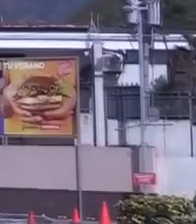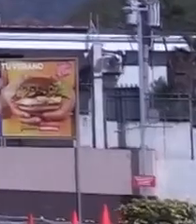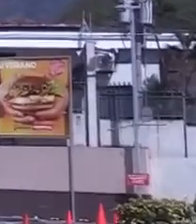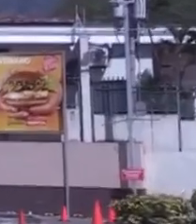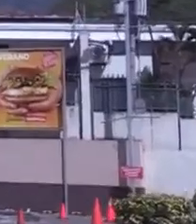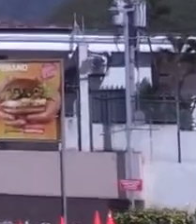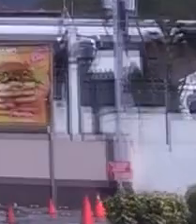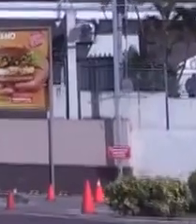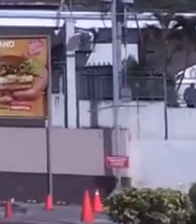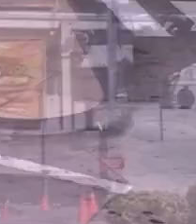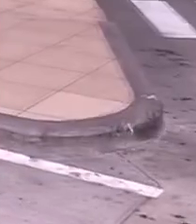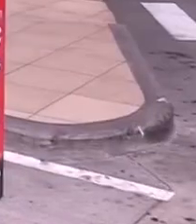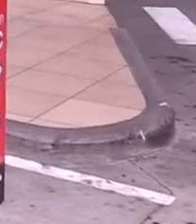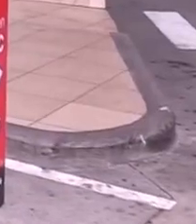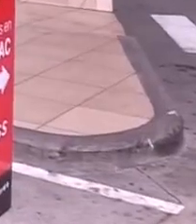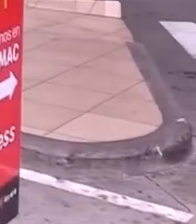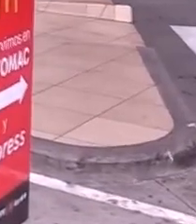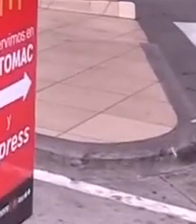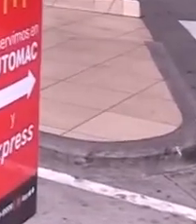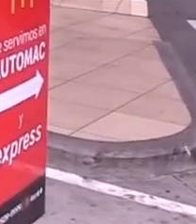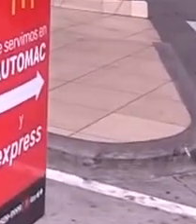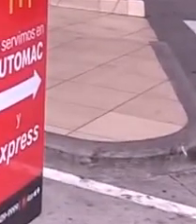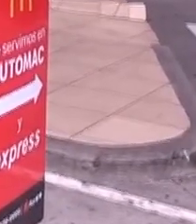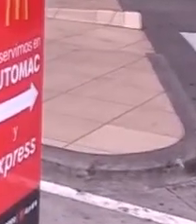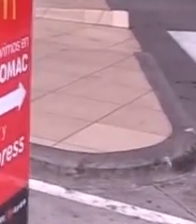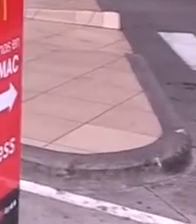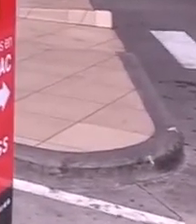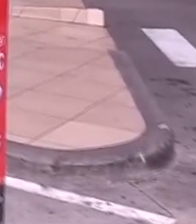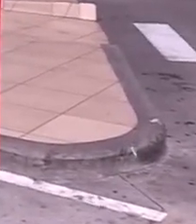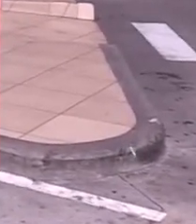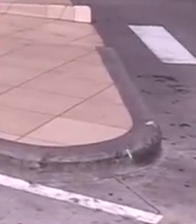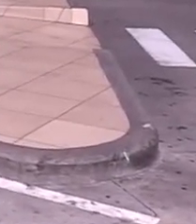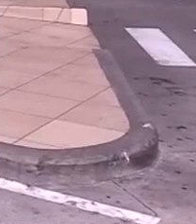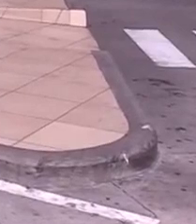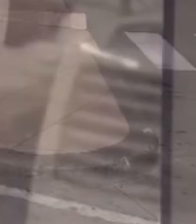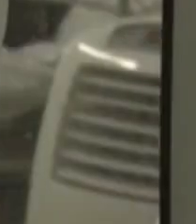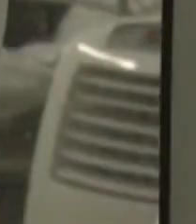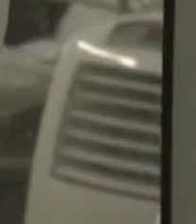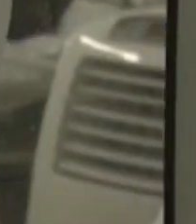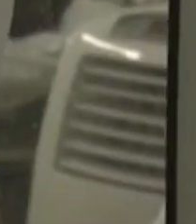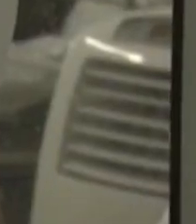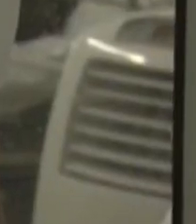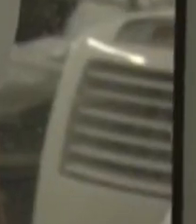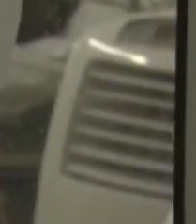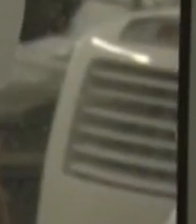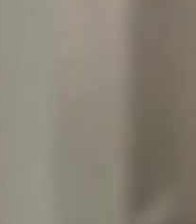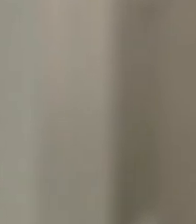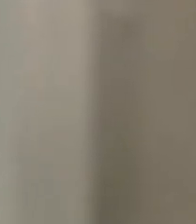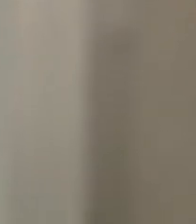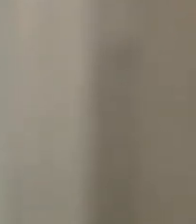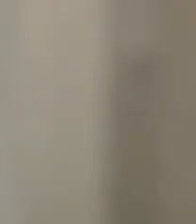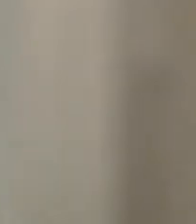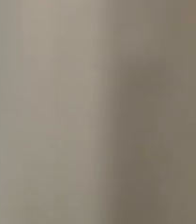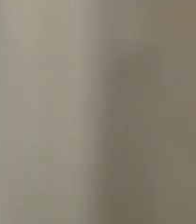evitar el contagio del coronavirus en el territorio salvadoreño se mantenían con bastante rigor, el tiempo de enfrentar al COVID